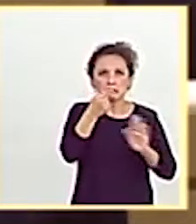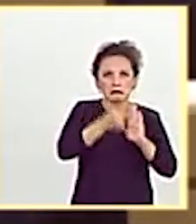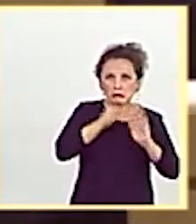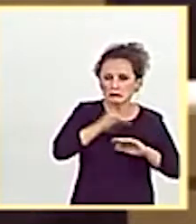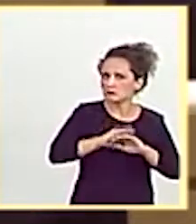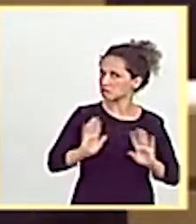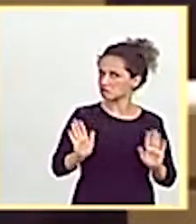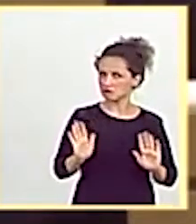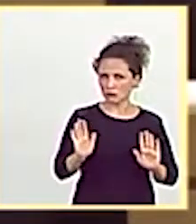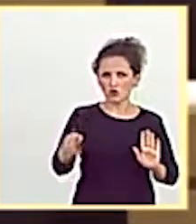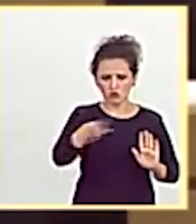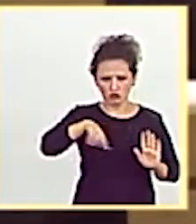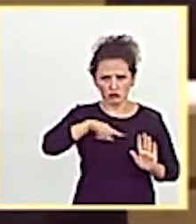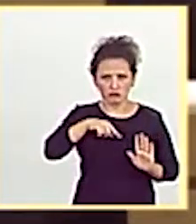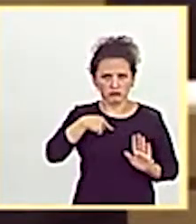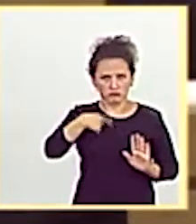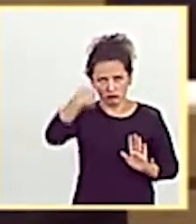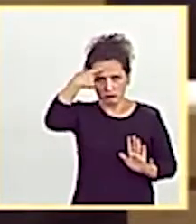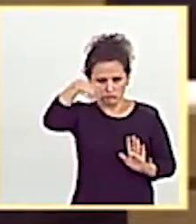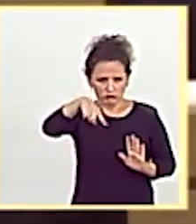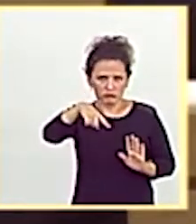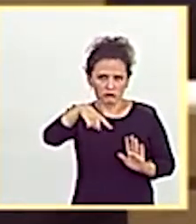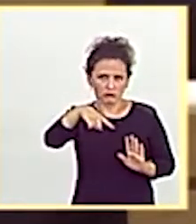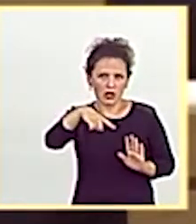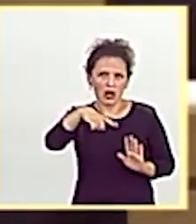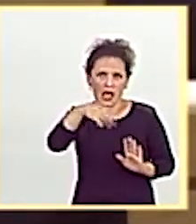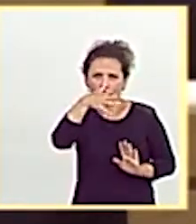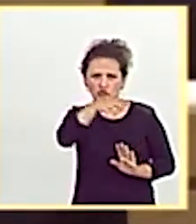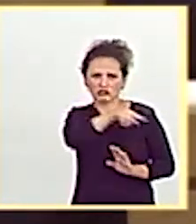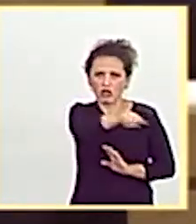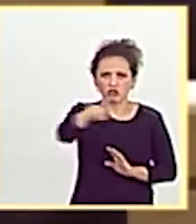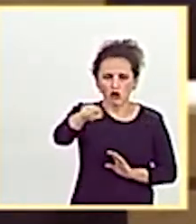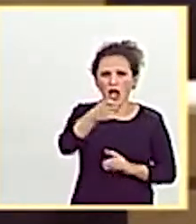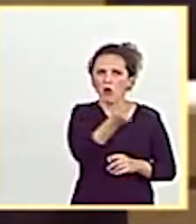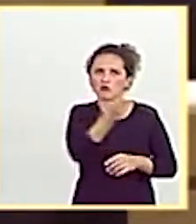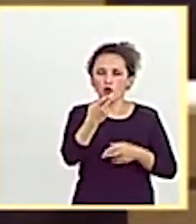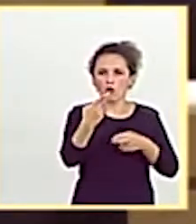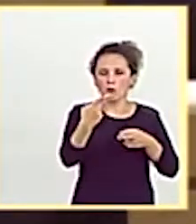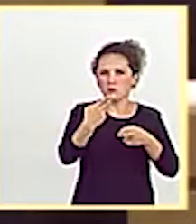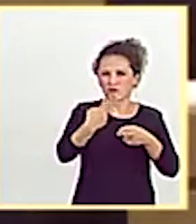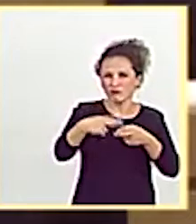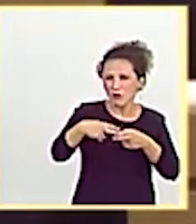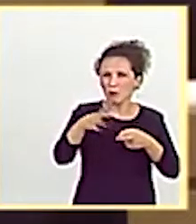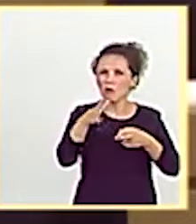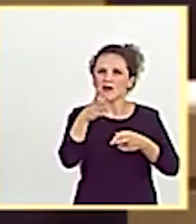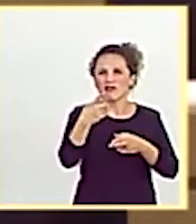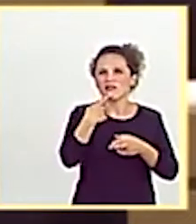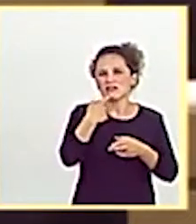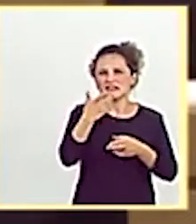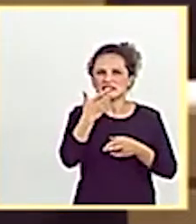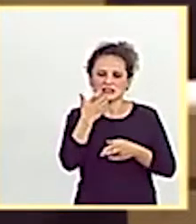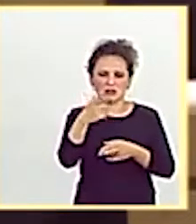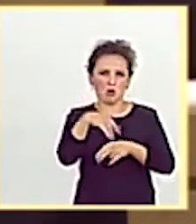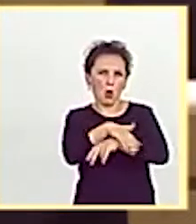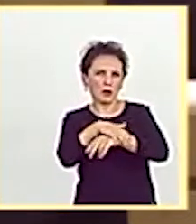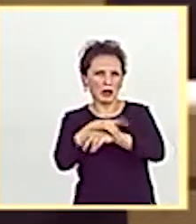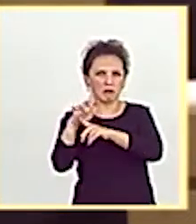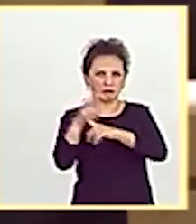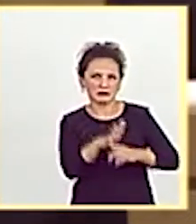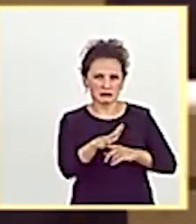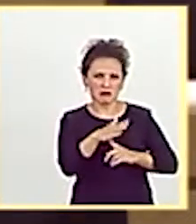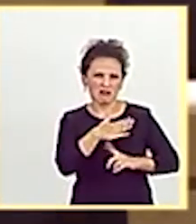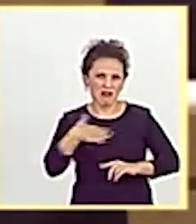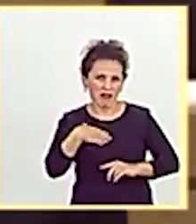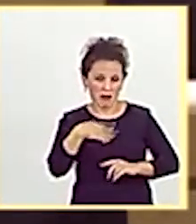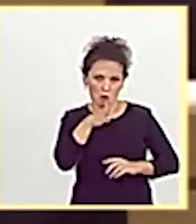Consideramos lícita la acusación que usted hace a algunos partidos de utilizar métodos no legítimos para tumbar a su gobierno de coalición.